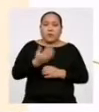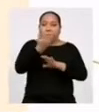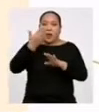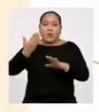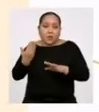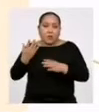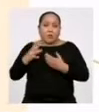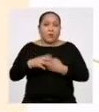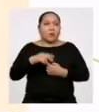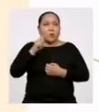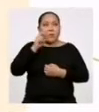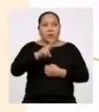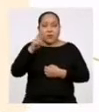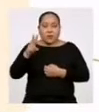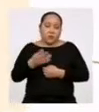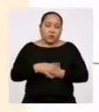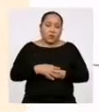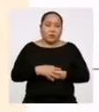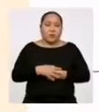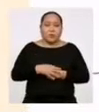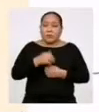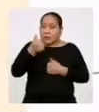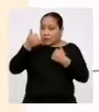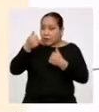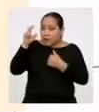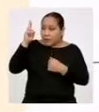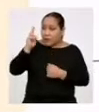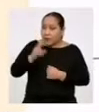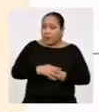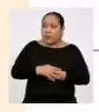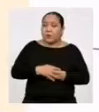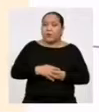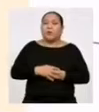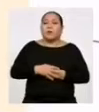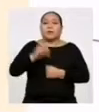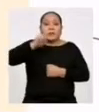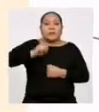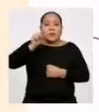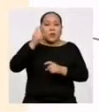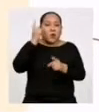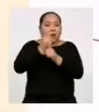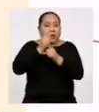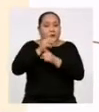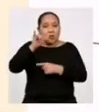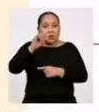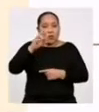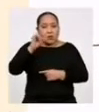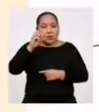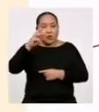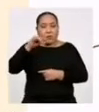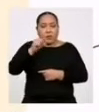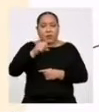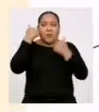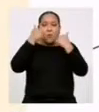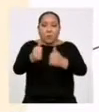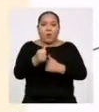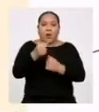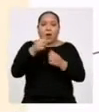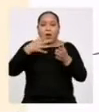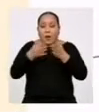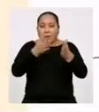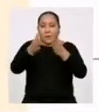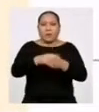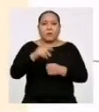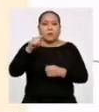anterior sería 22 ¿Está bien, profe? Así es, Jeremis Vamos por muy buen camino